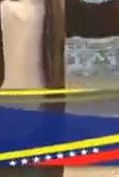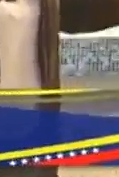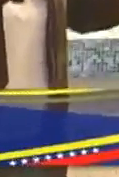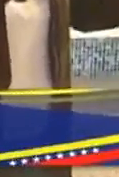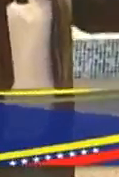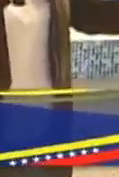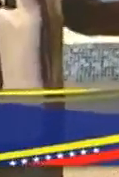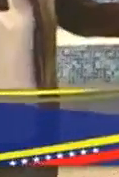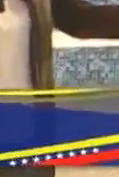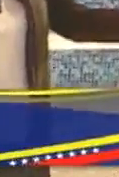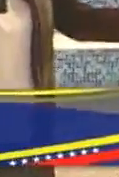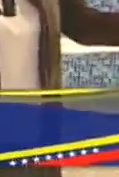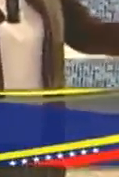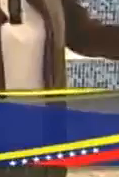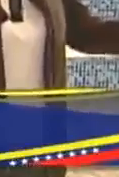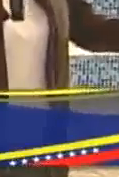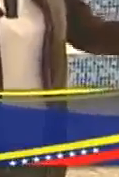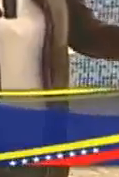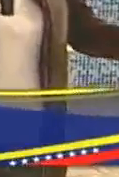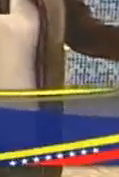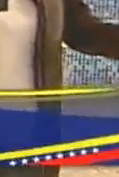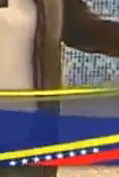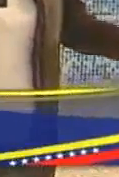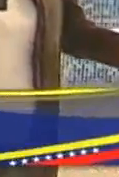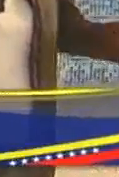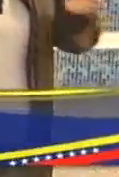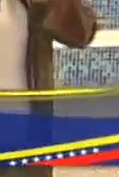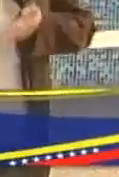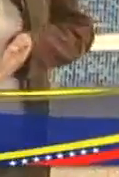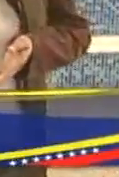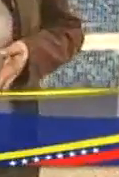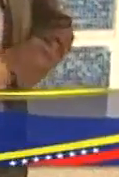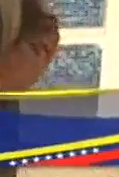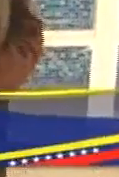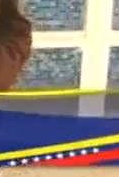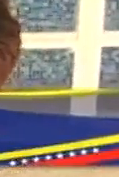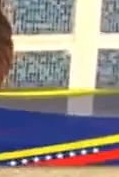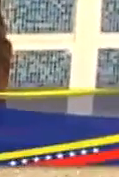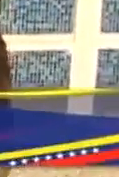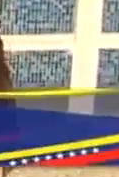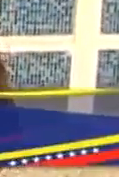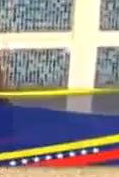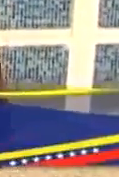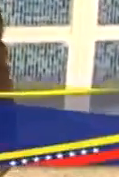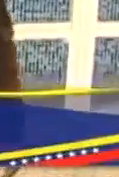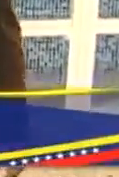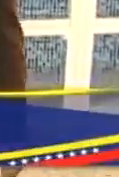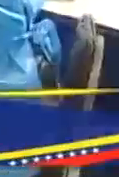desde la edad de los dos años hasta los 17 años